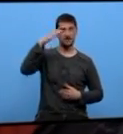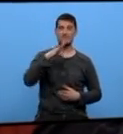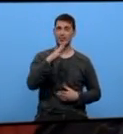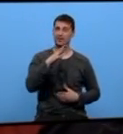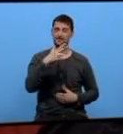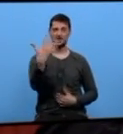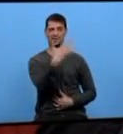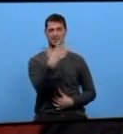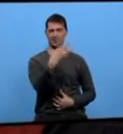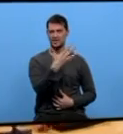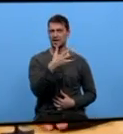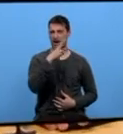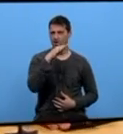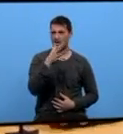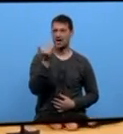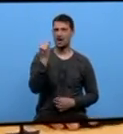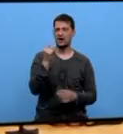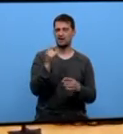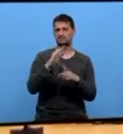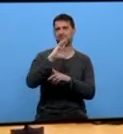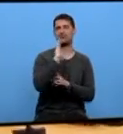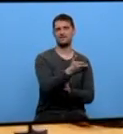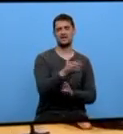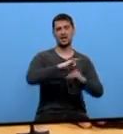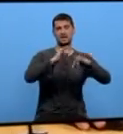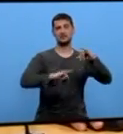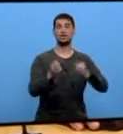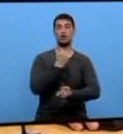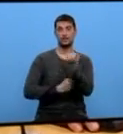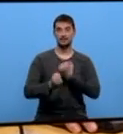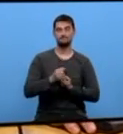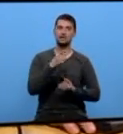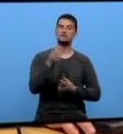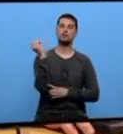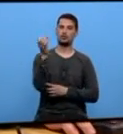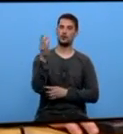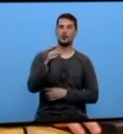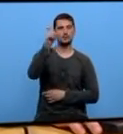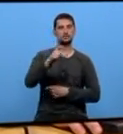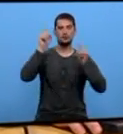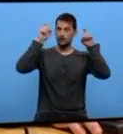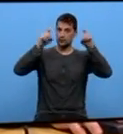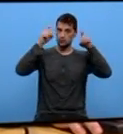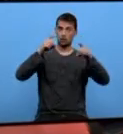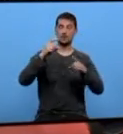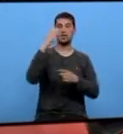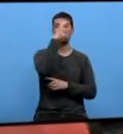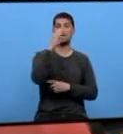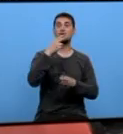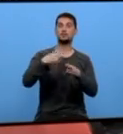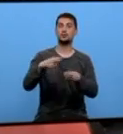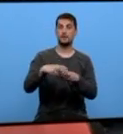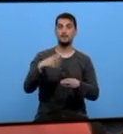desconfianza que están a propiciar os efectos da crise económica. Unha conferencia do profesor de Ciencias Políticas e da Administración